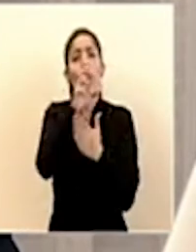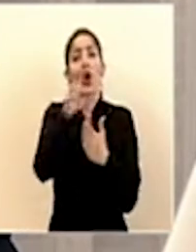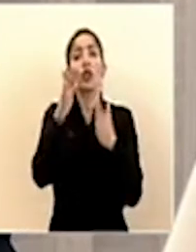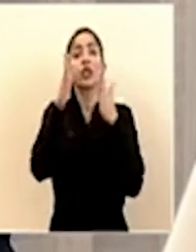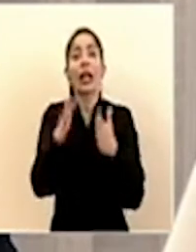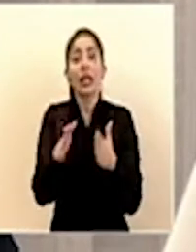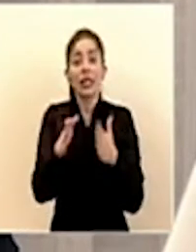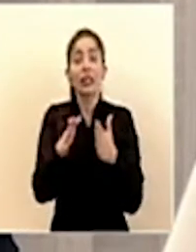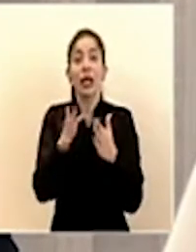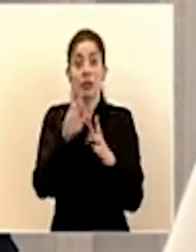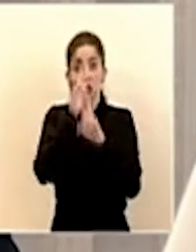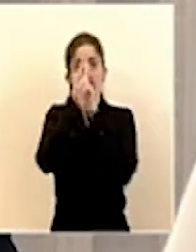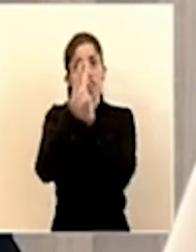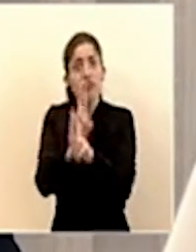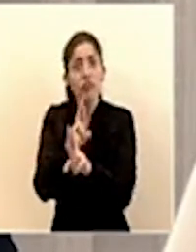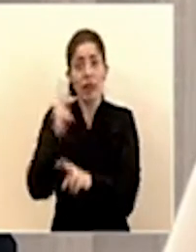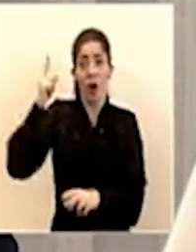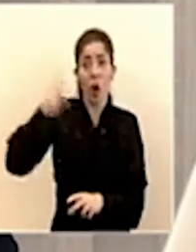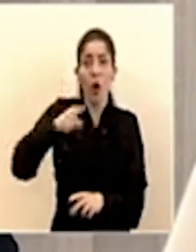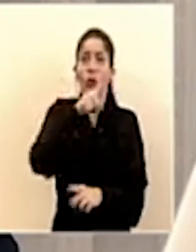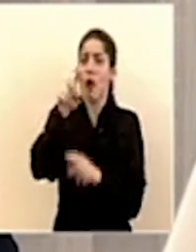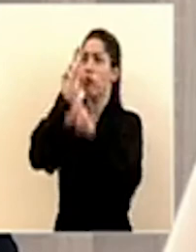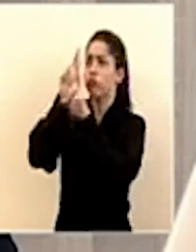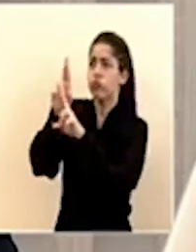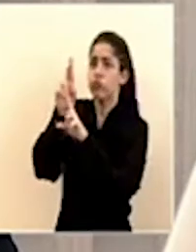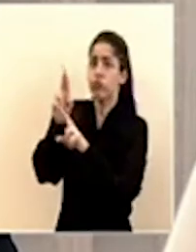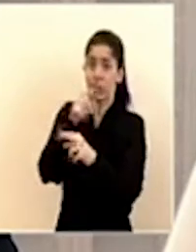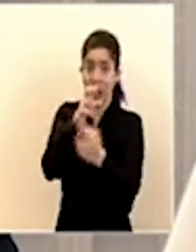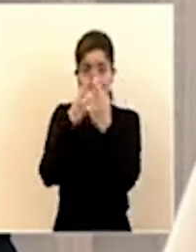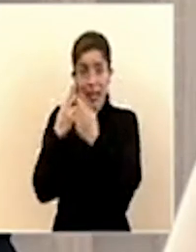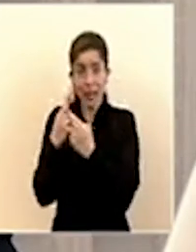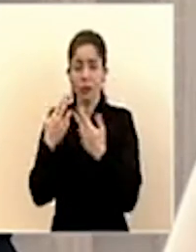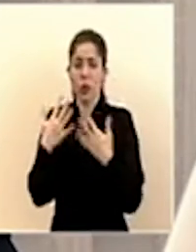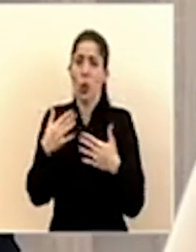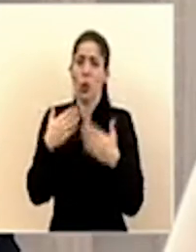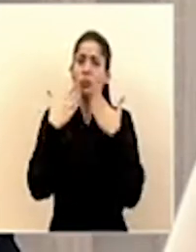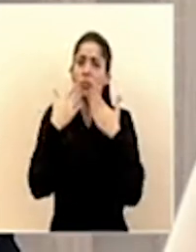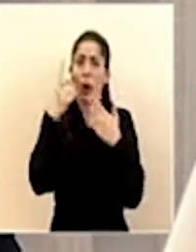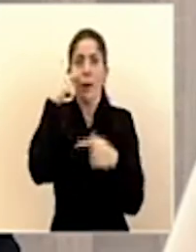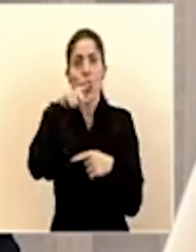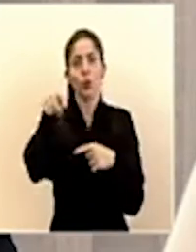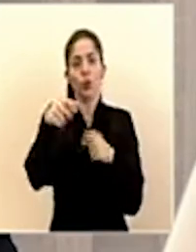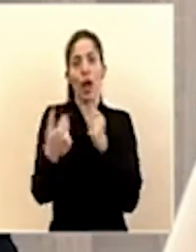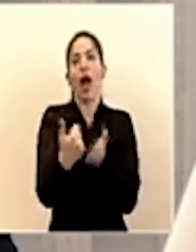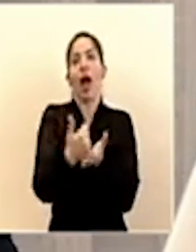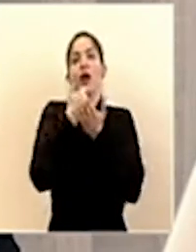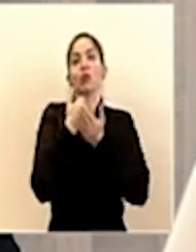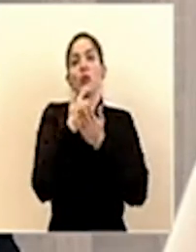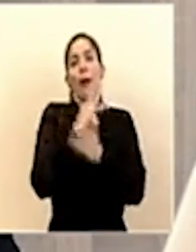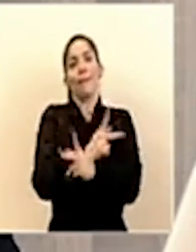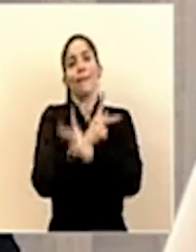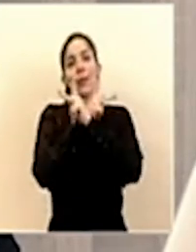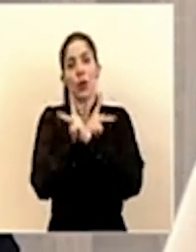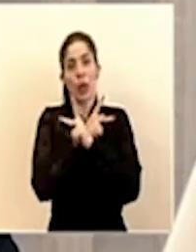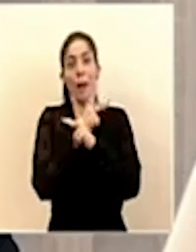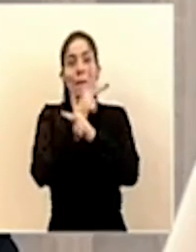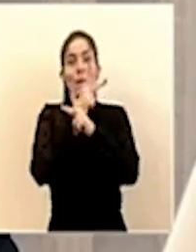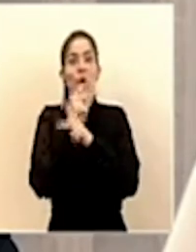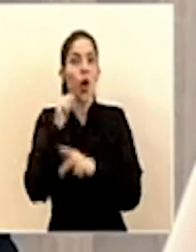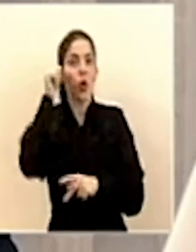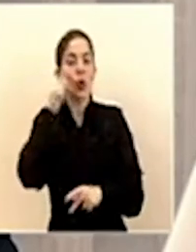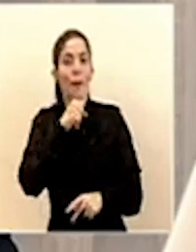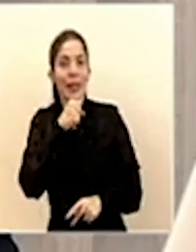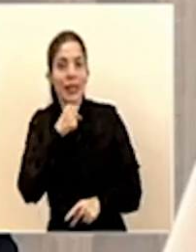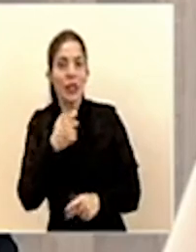están acatando las disposiciones a los que están sumándose a proteger porque están protegiendo también a los adultos mayores